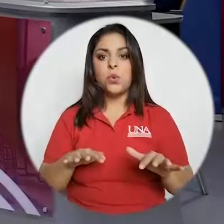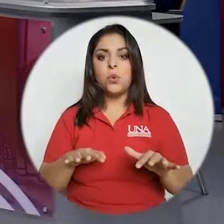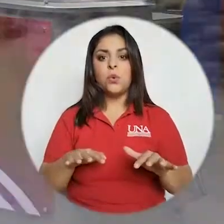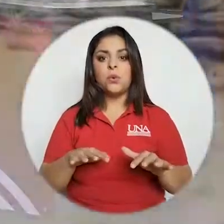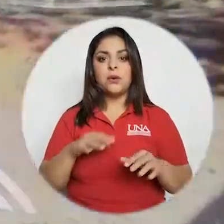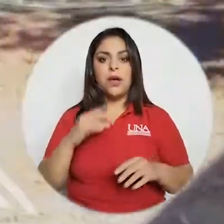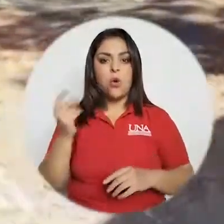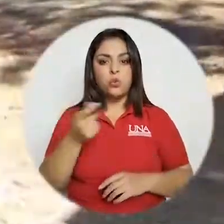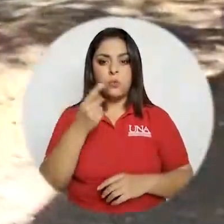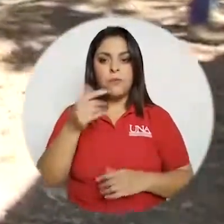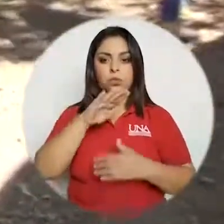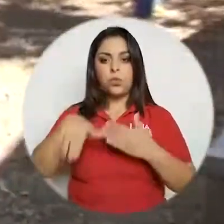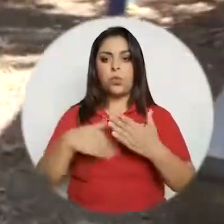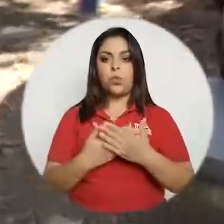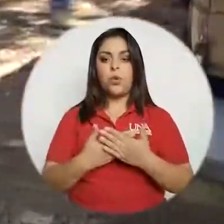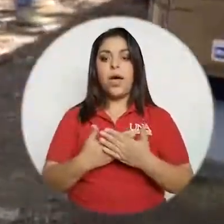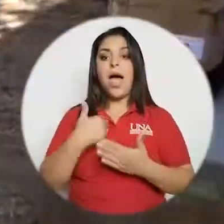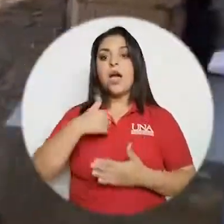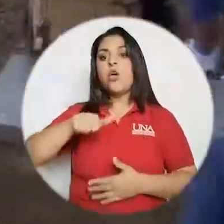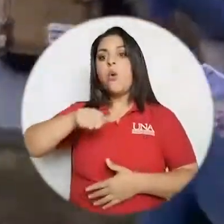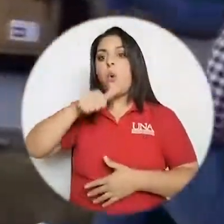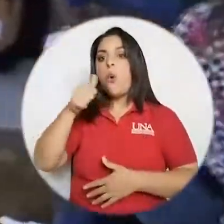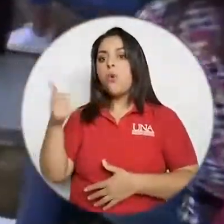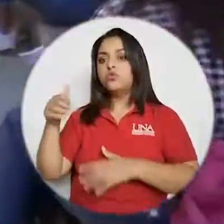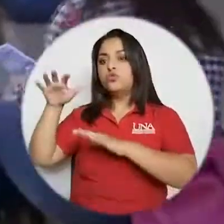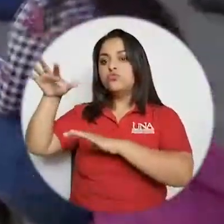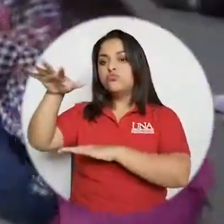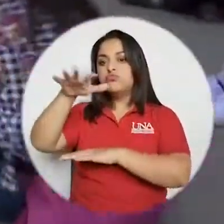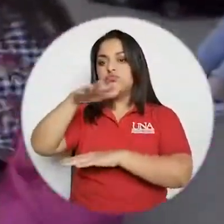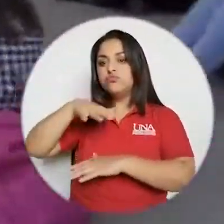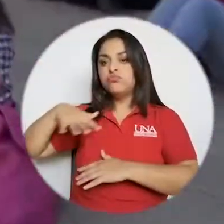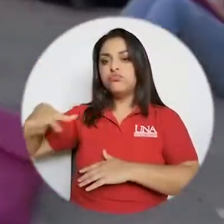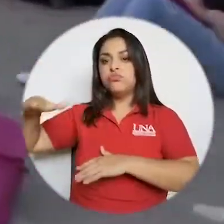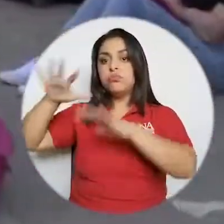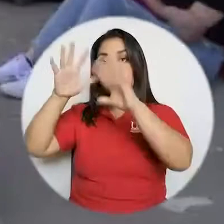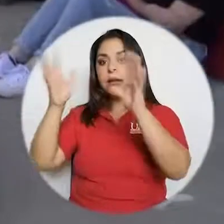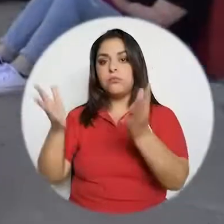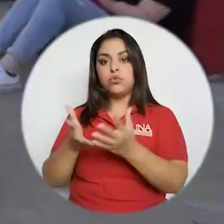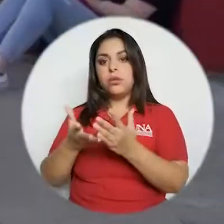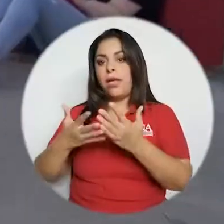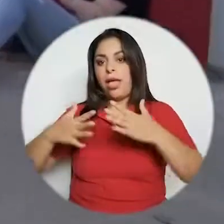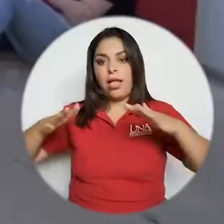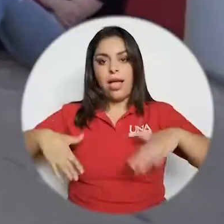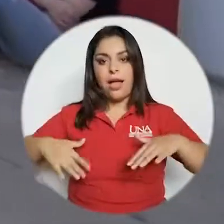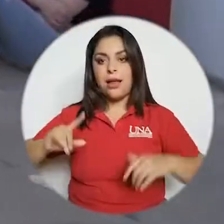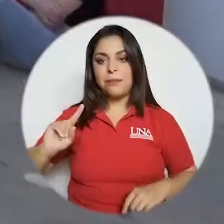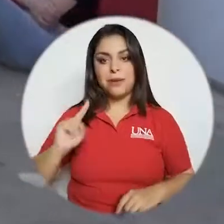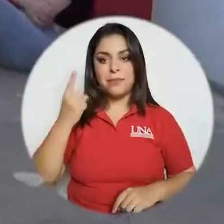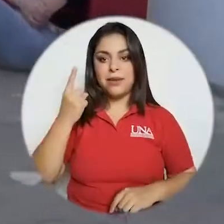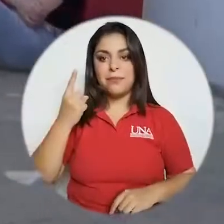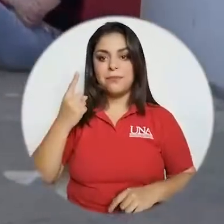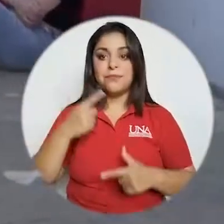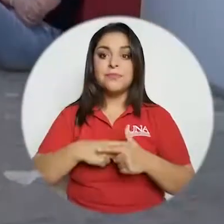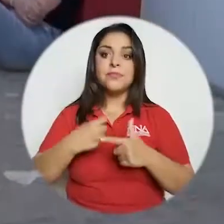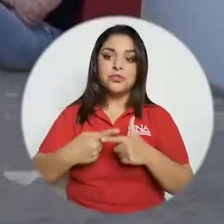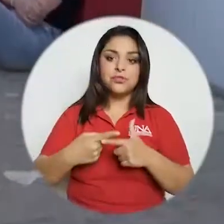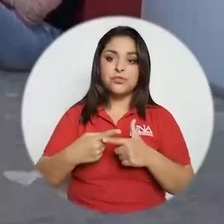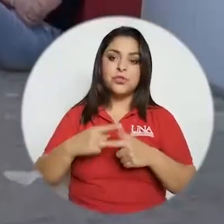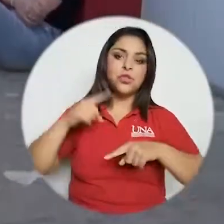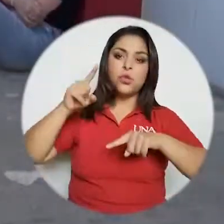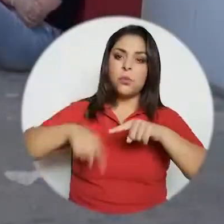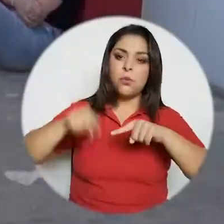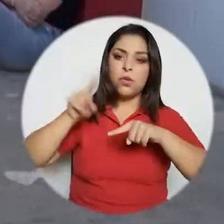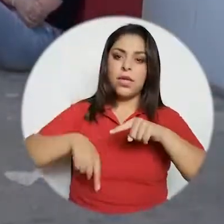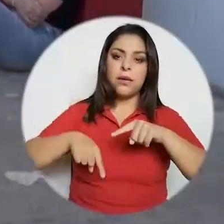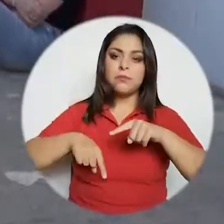digitalización de la automatización hay otras regiones en el mundo que no han pasado de la primera revolución industrial entonces tampoco